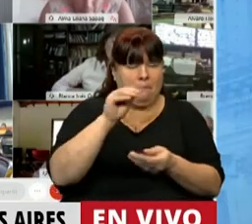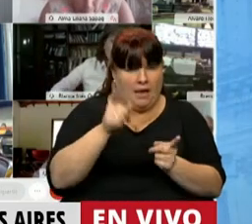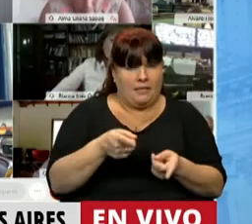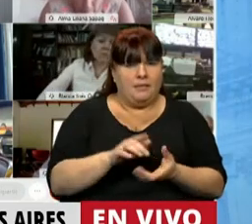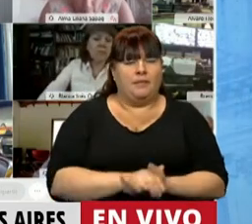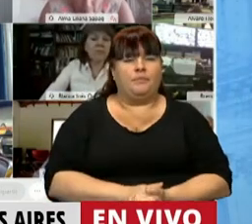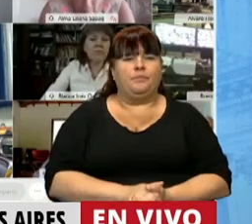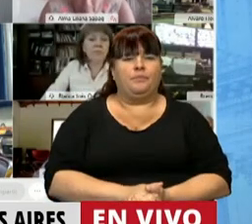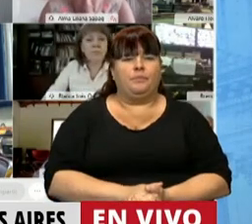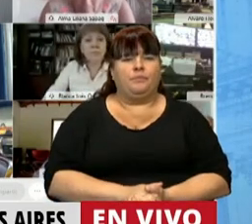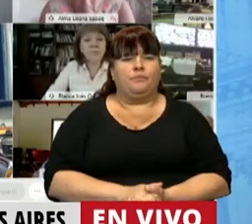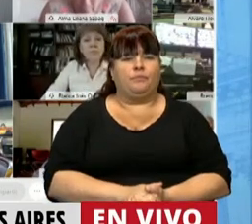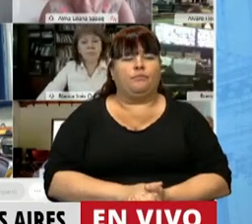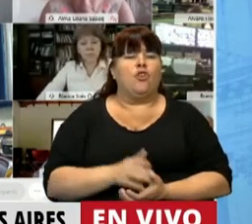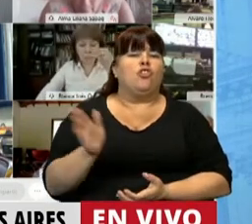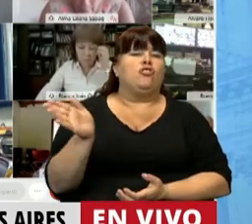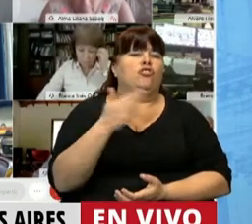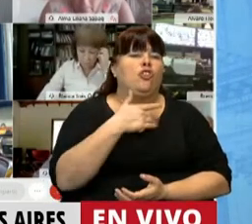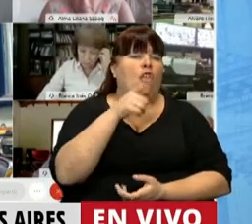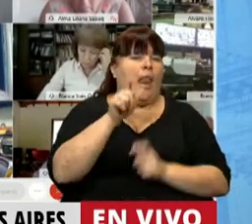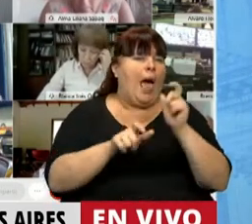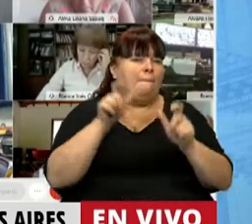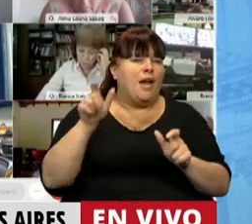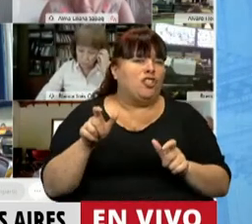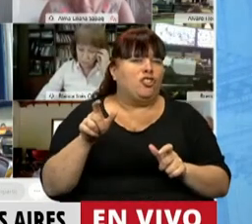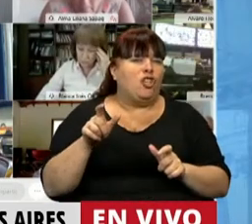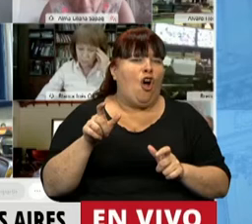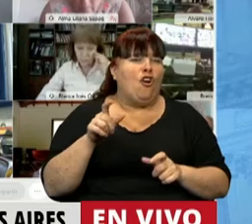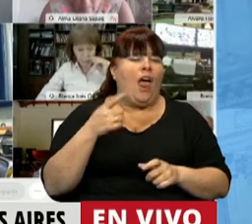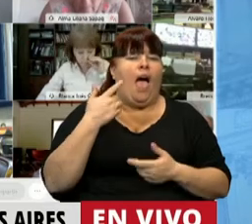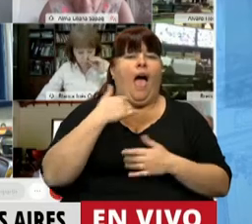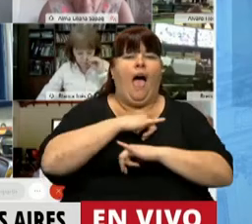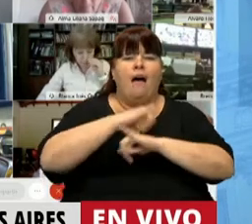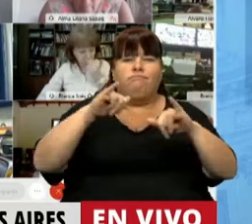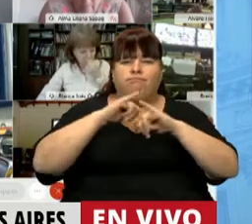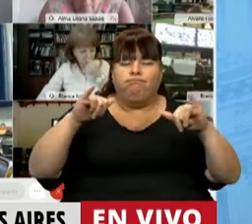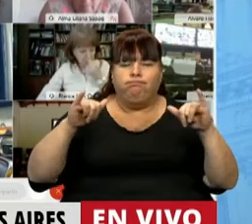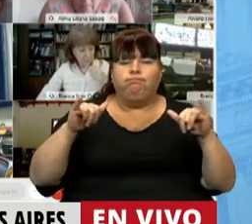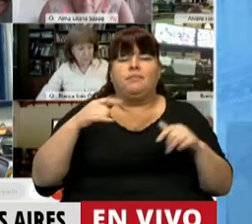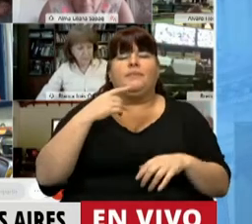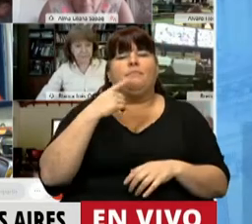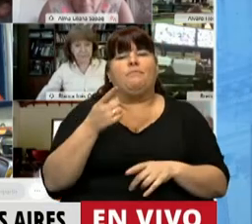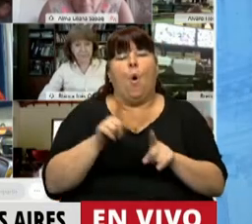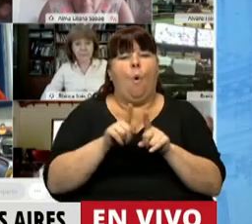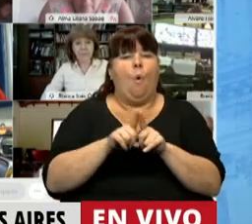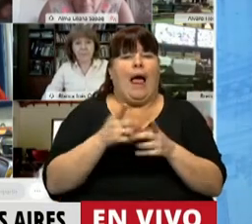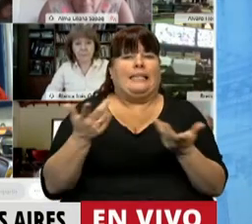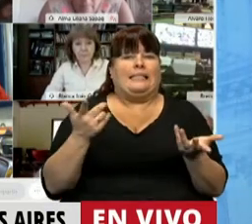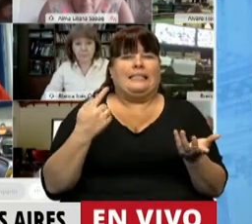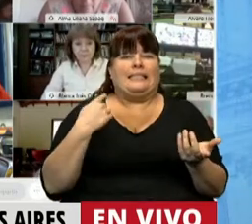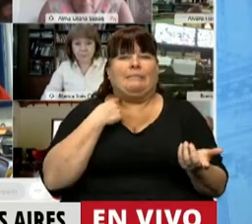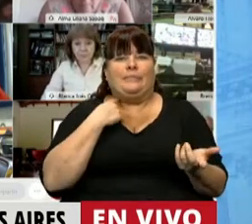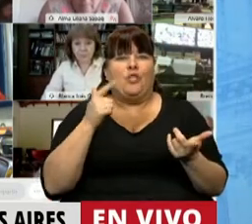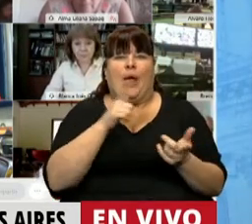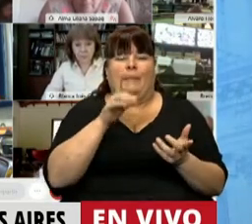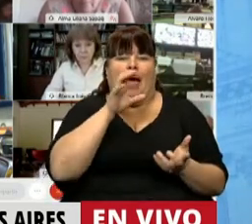a todos aquellos que han emitido comunicados donde, como no les quedó otra